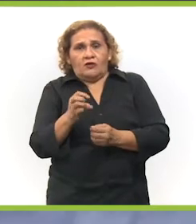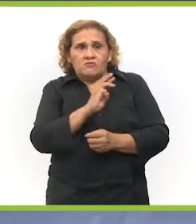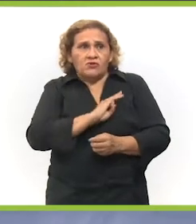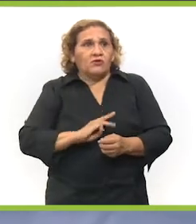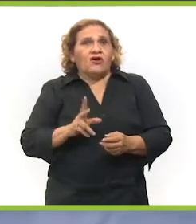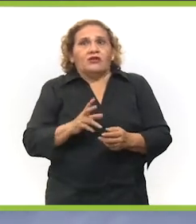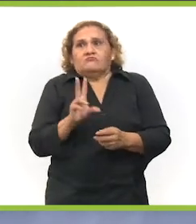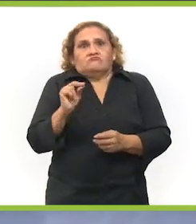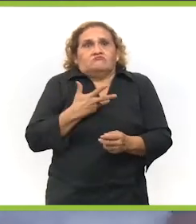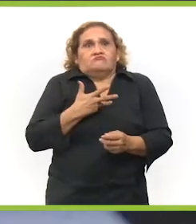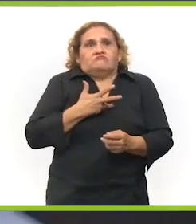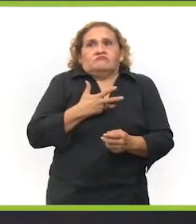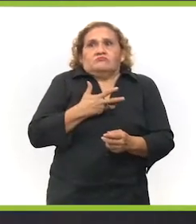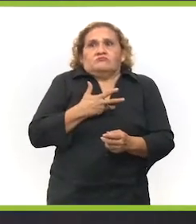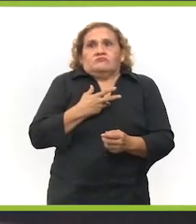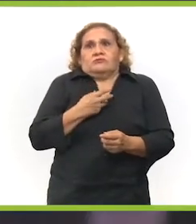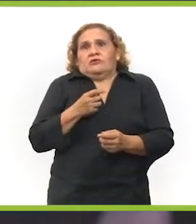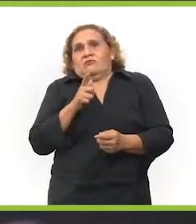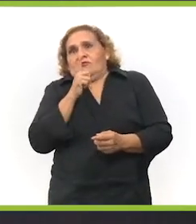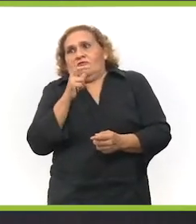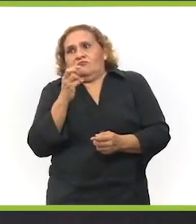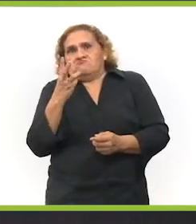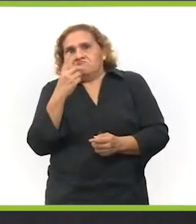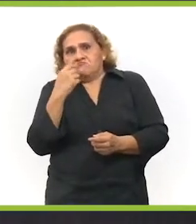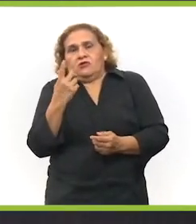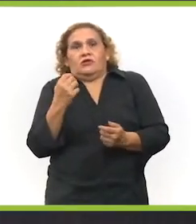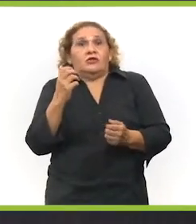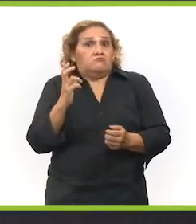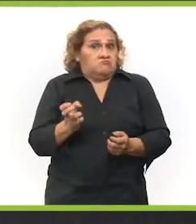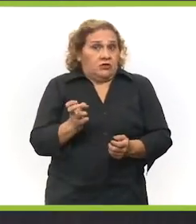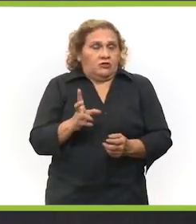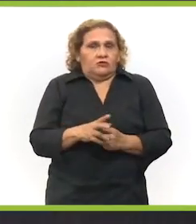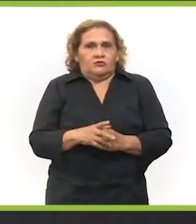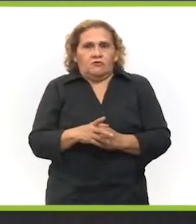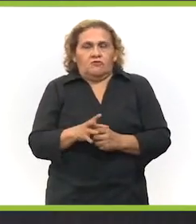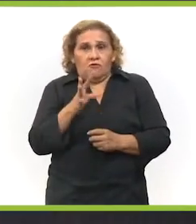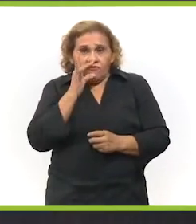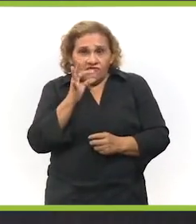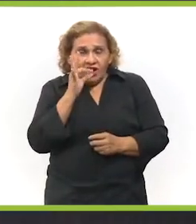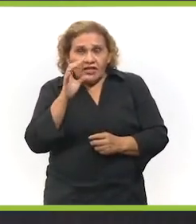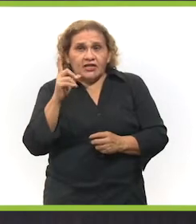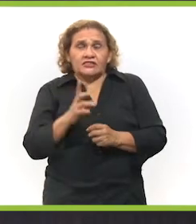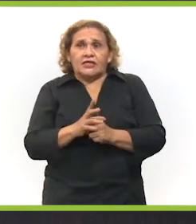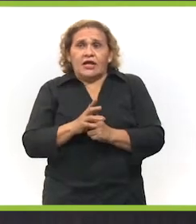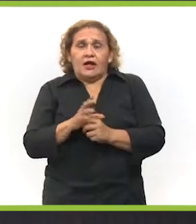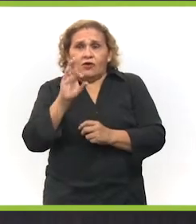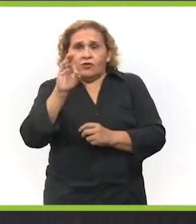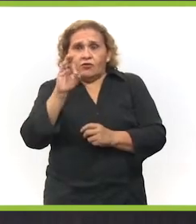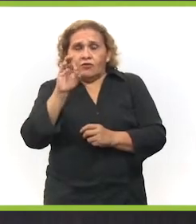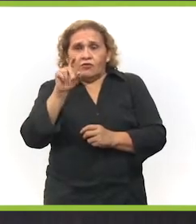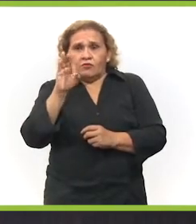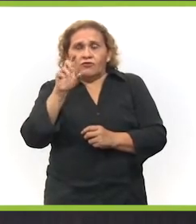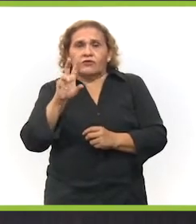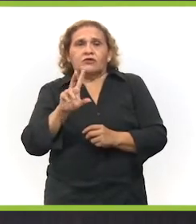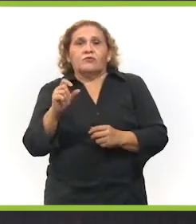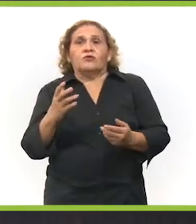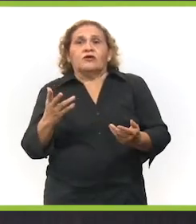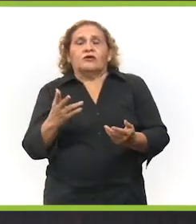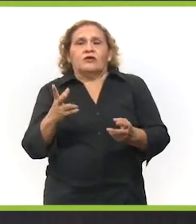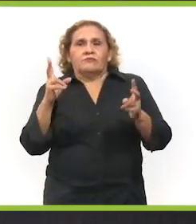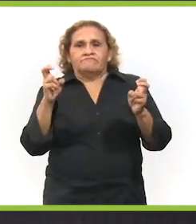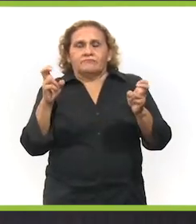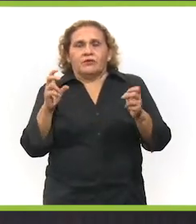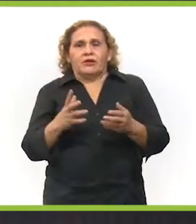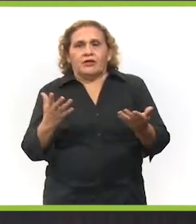algunas colonias o en algún municipio, oye, se fue la luz, ya tiene tres horas que no regresa, y mucho de esto se debe a fallas en el servicio de la Comisión Federal